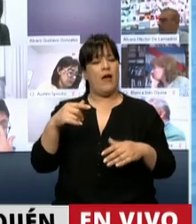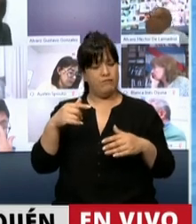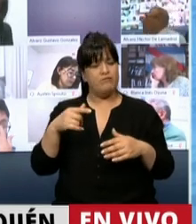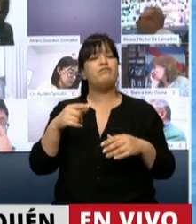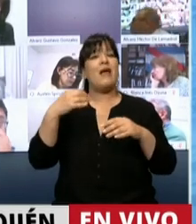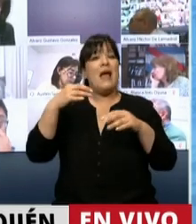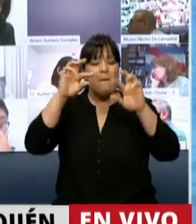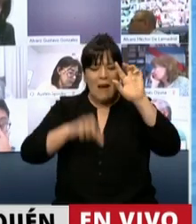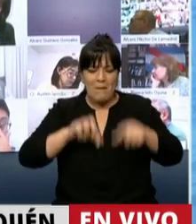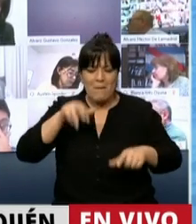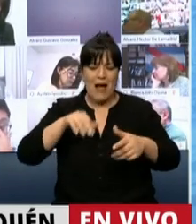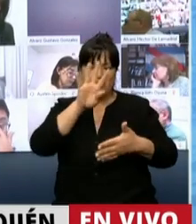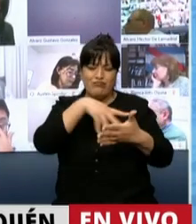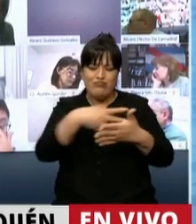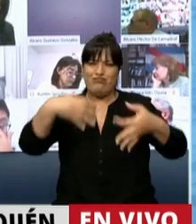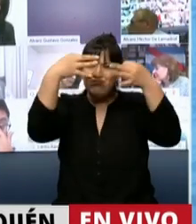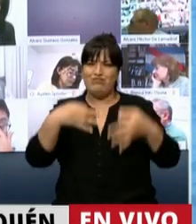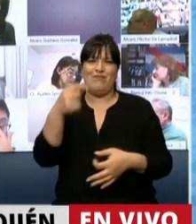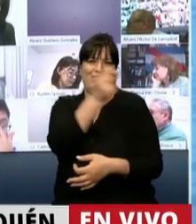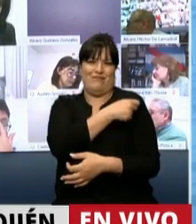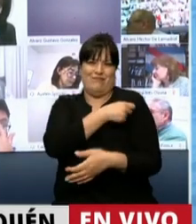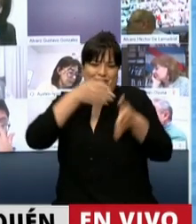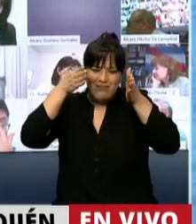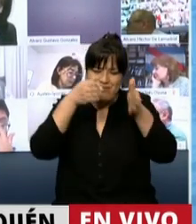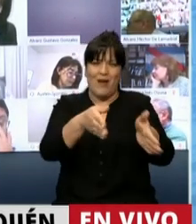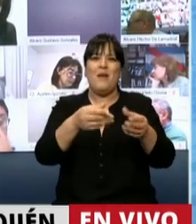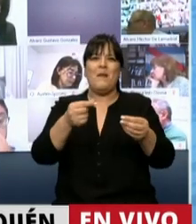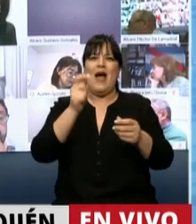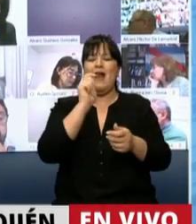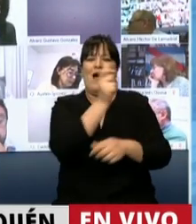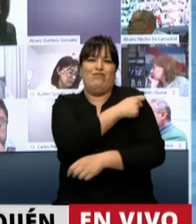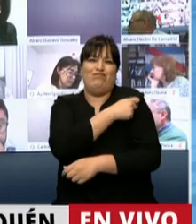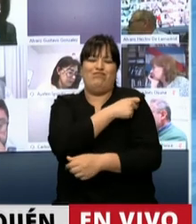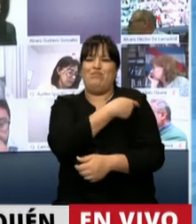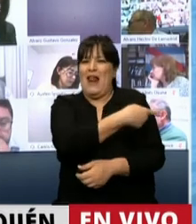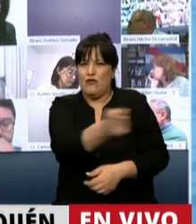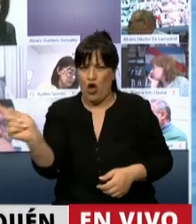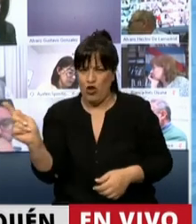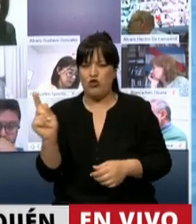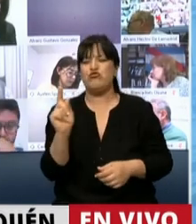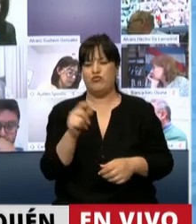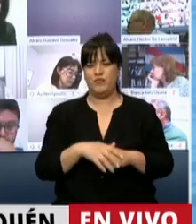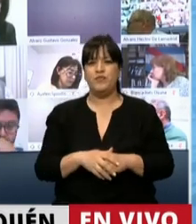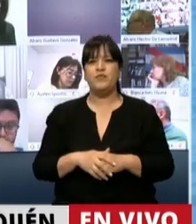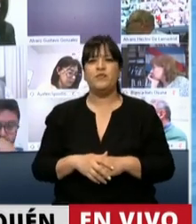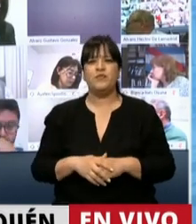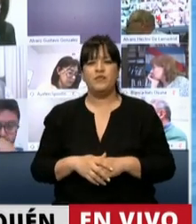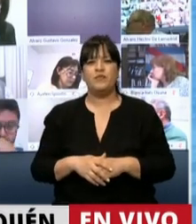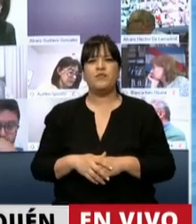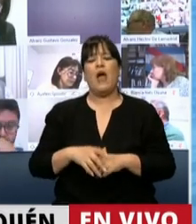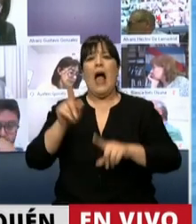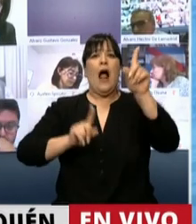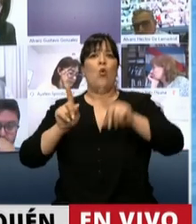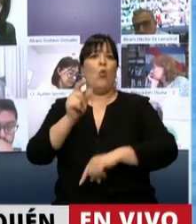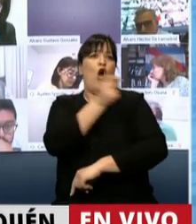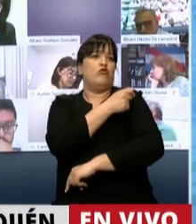planificado, que asegure su equidad en la aplicación, que la inmunidad en su otra acepción no sea un privilegio de